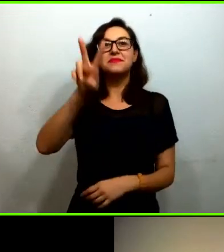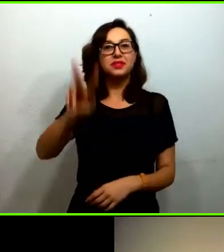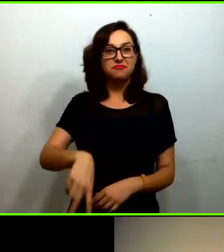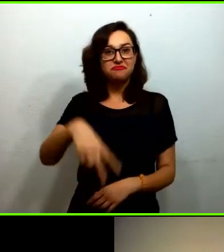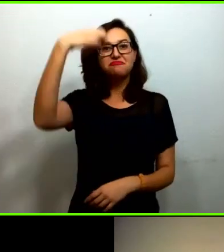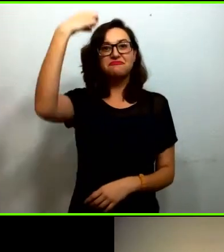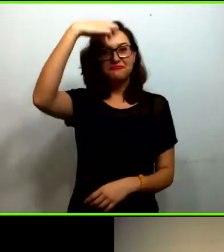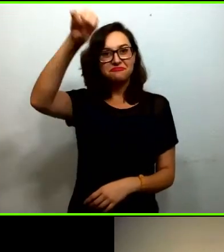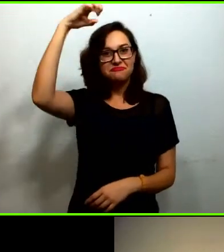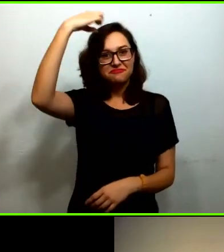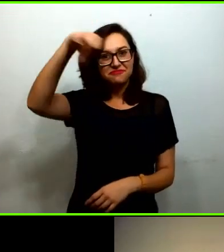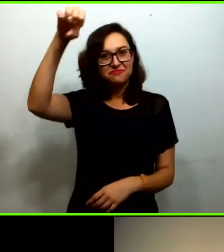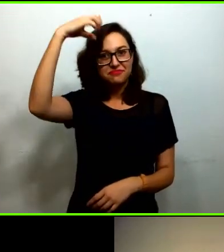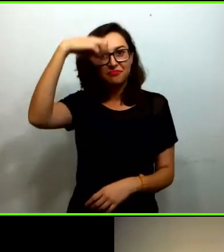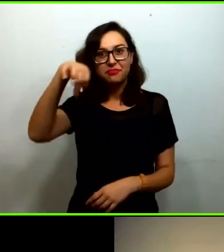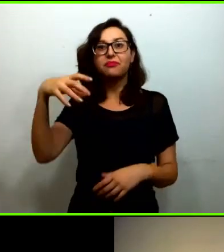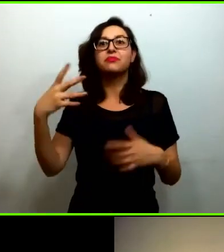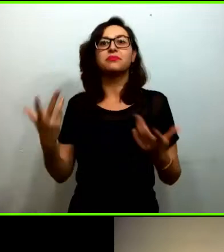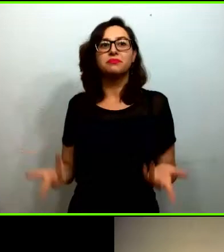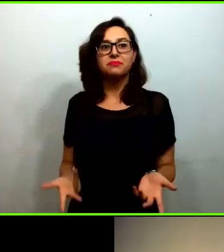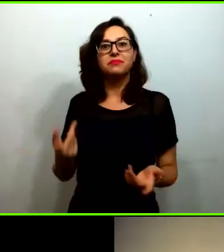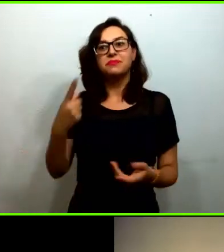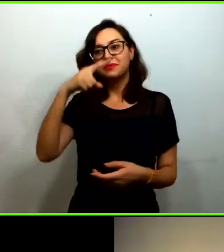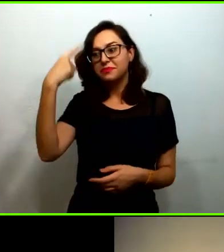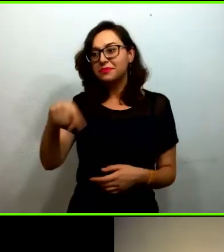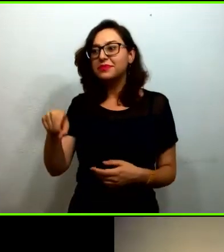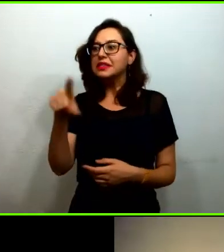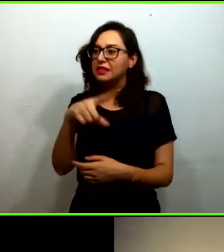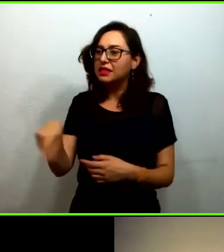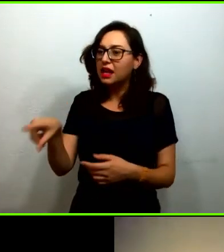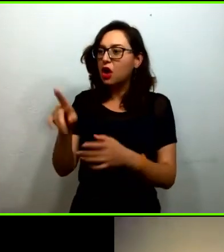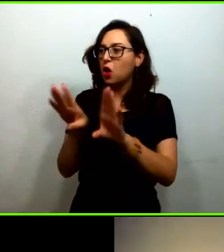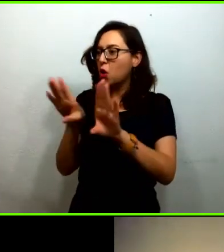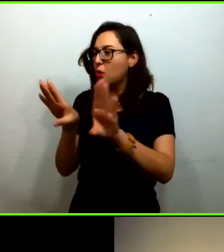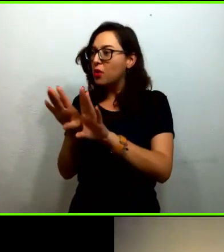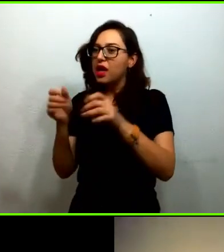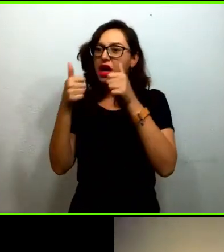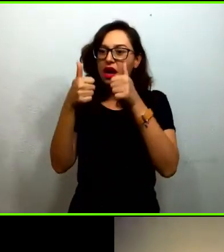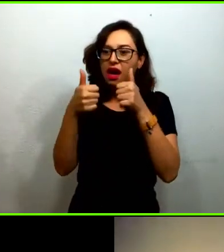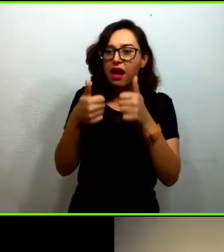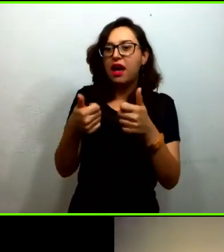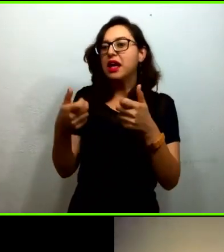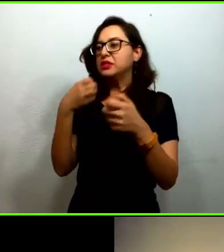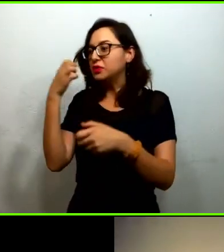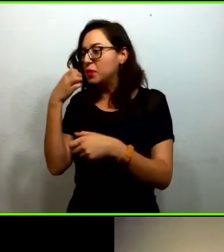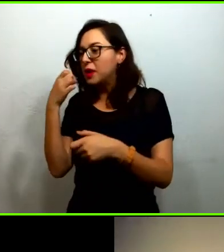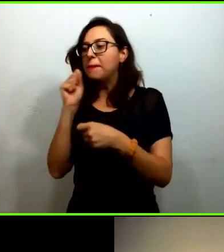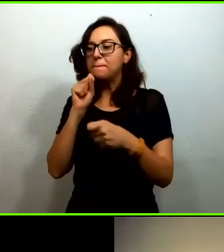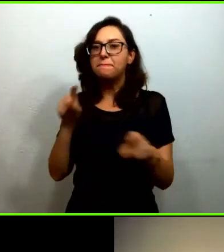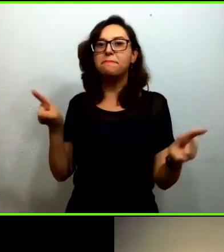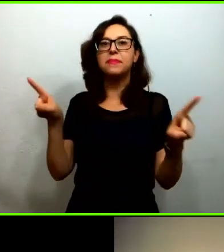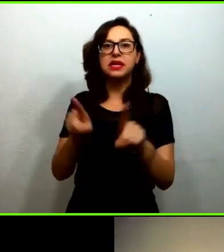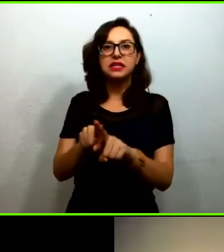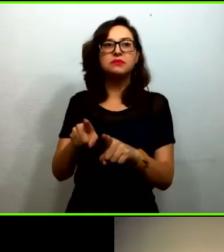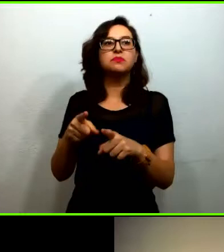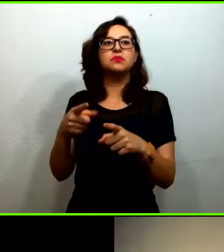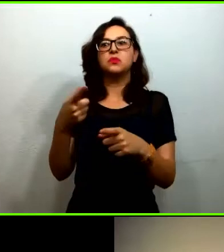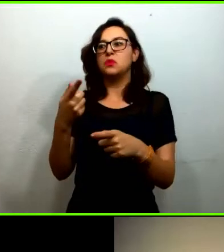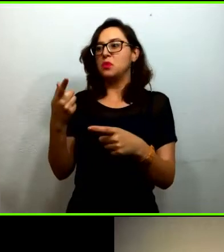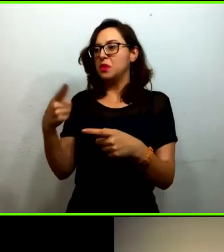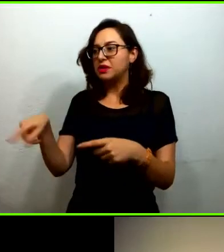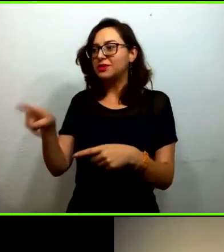para desarrollar programas de tutores para escuelas de multigrado y esta colaboración con estudiantes mayores y los mismos padres